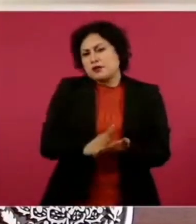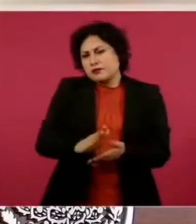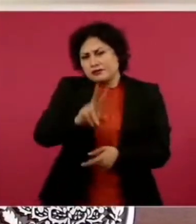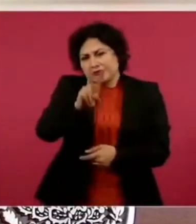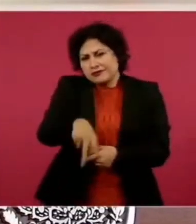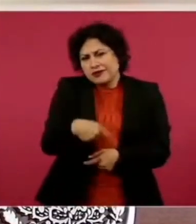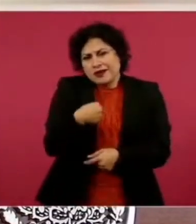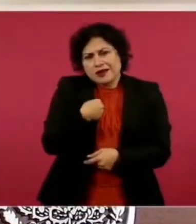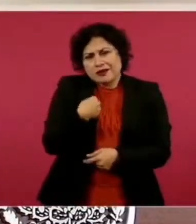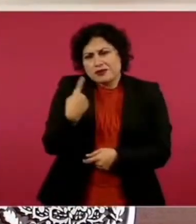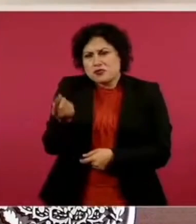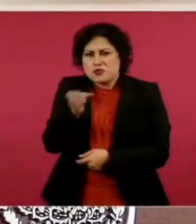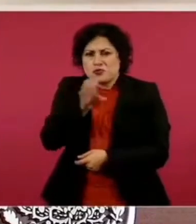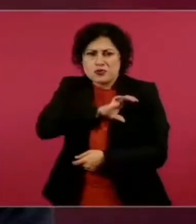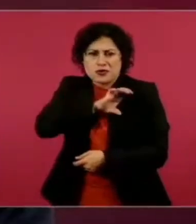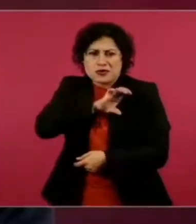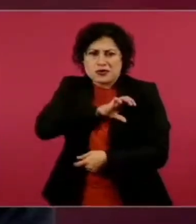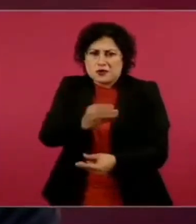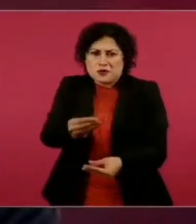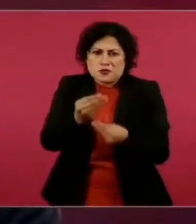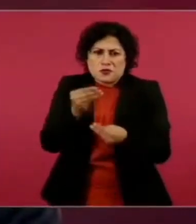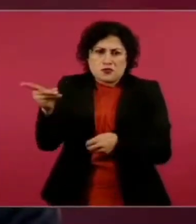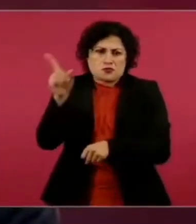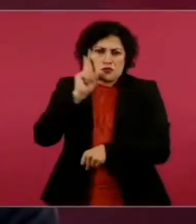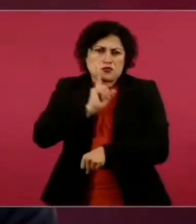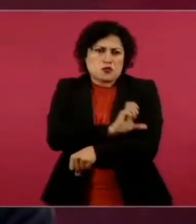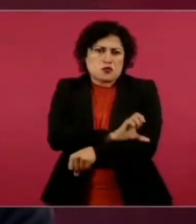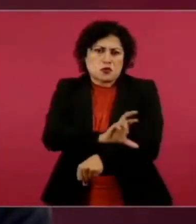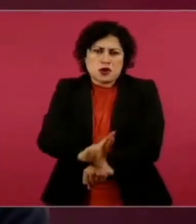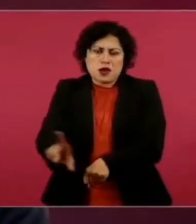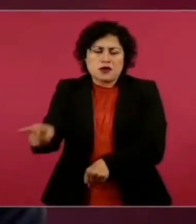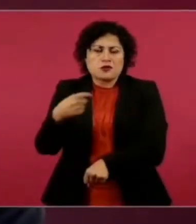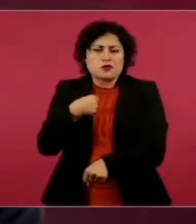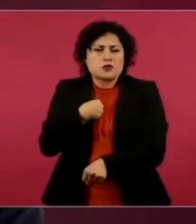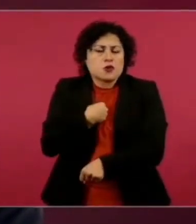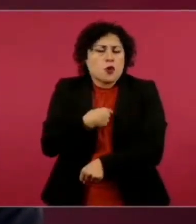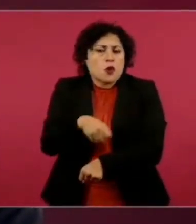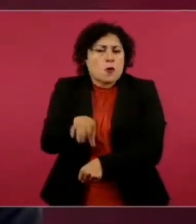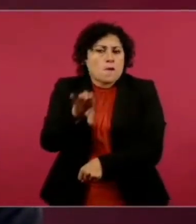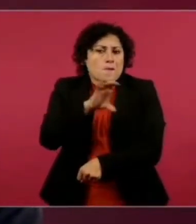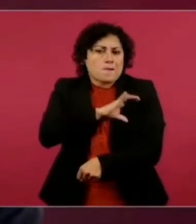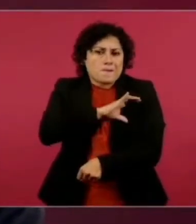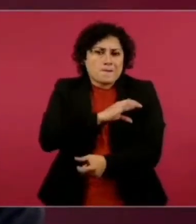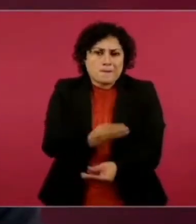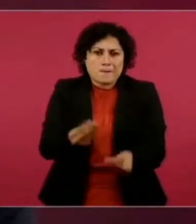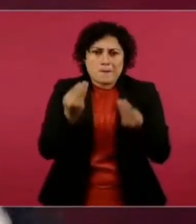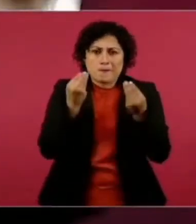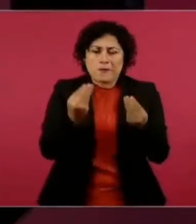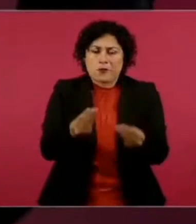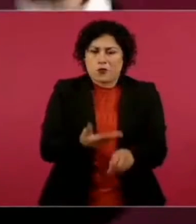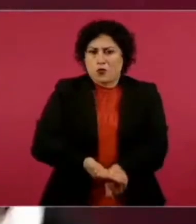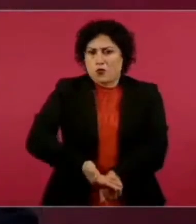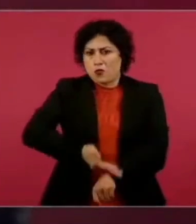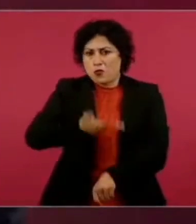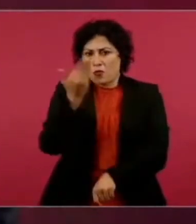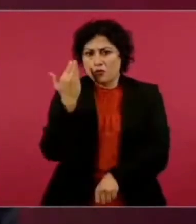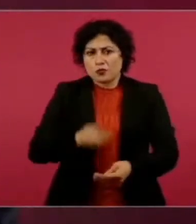a la coordinadora, a la de